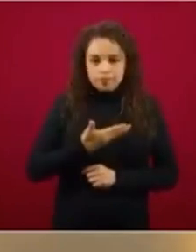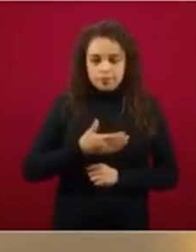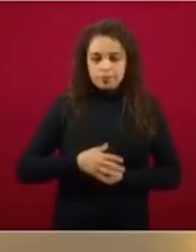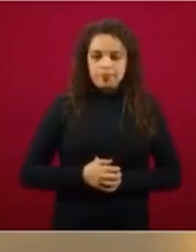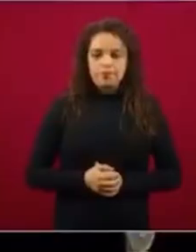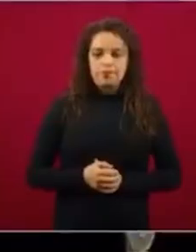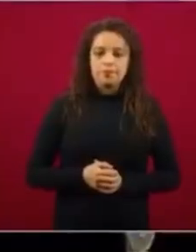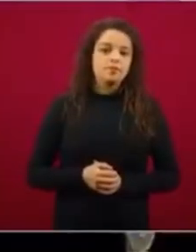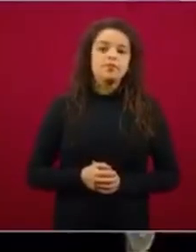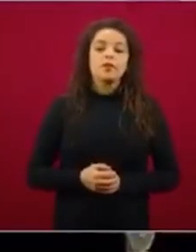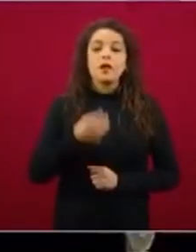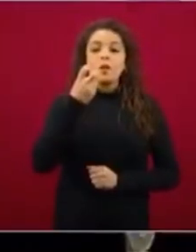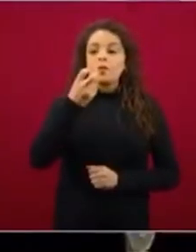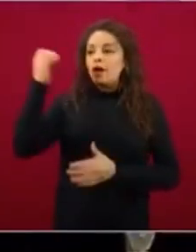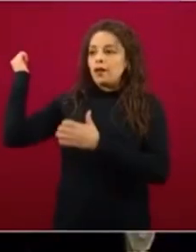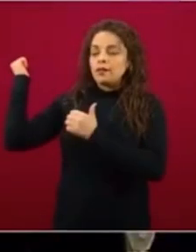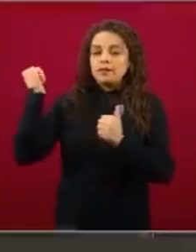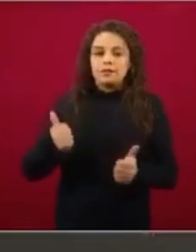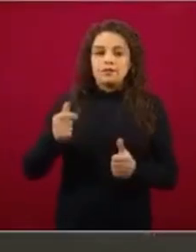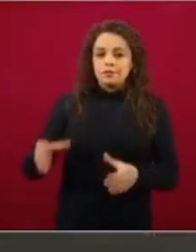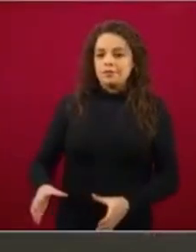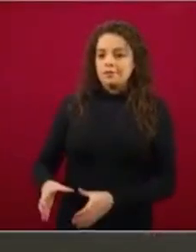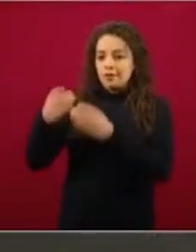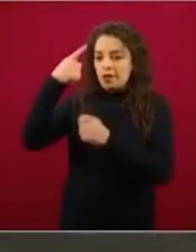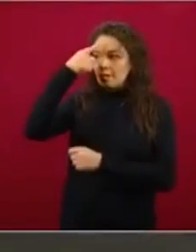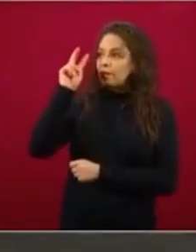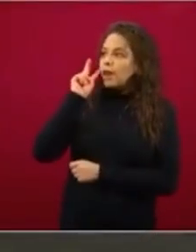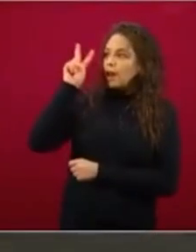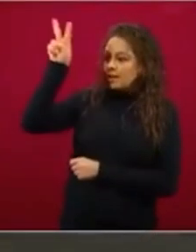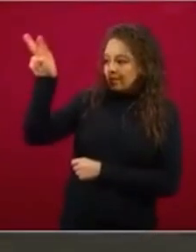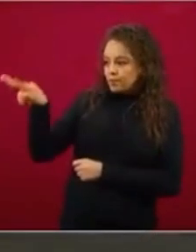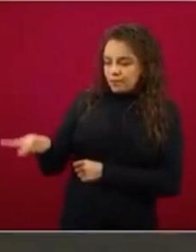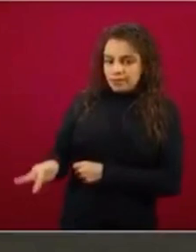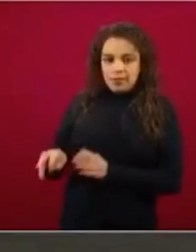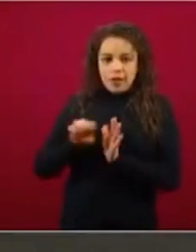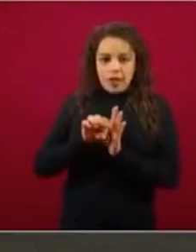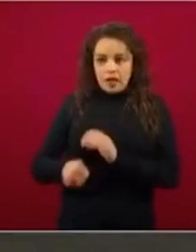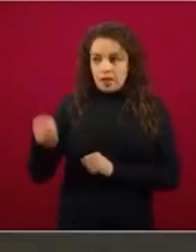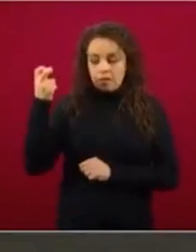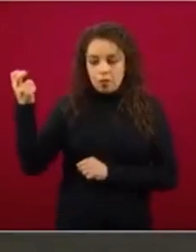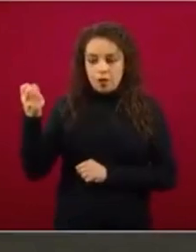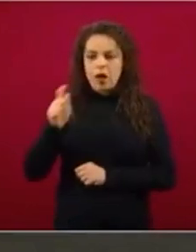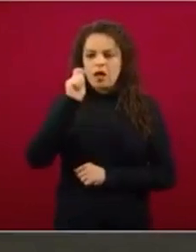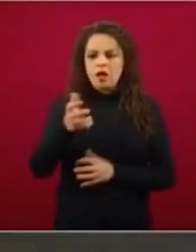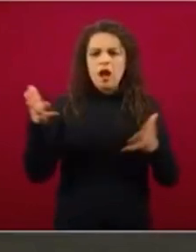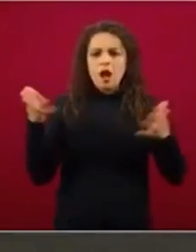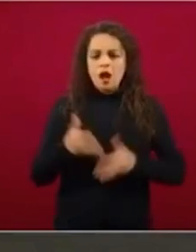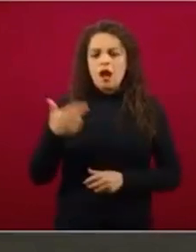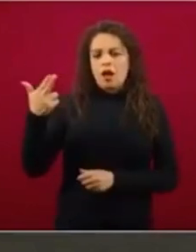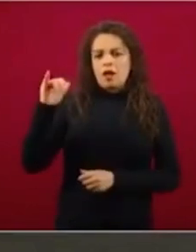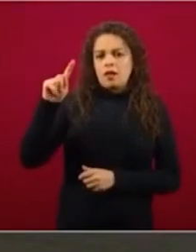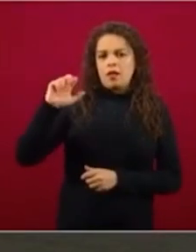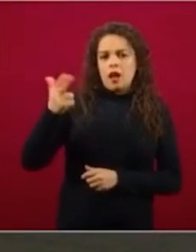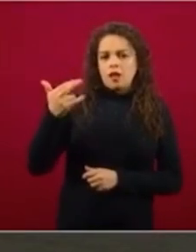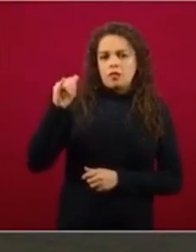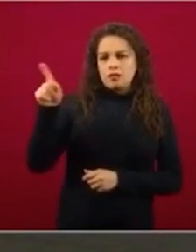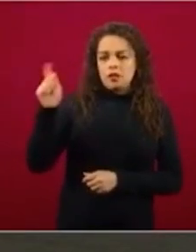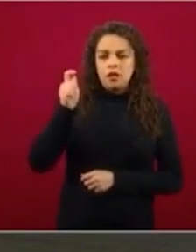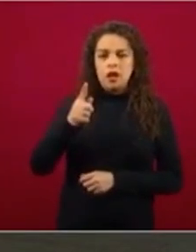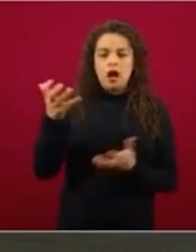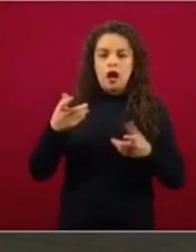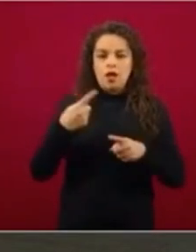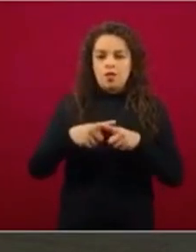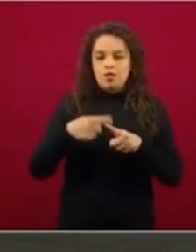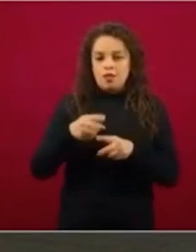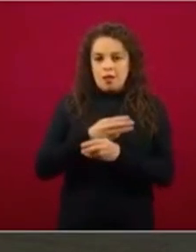hace autopartes de la industria automotriz. Por ejemplo, estas caretas en los lugares donde esto sea